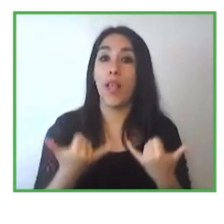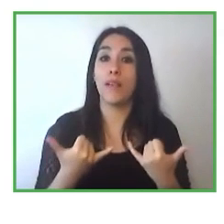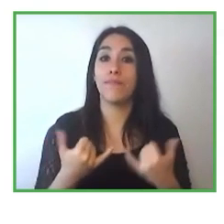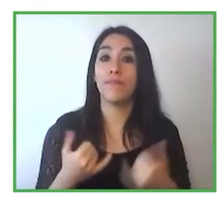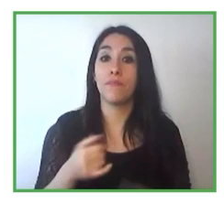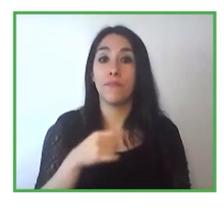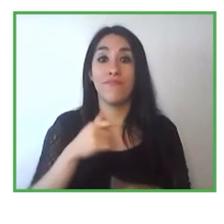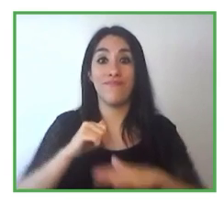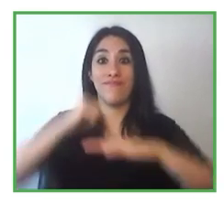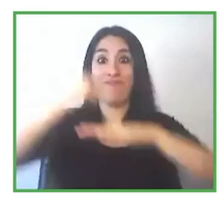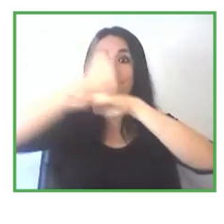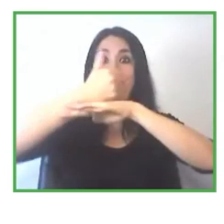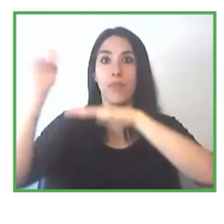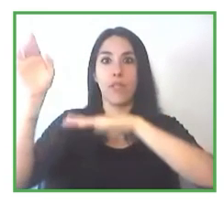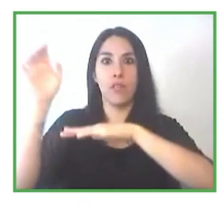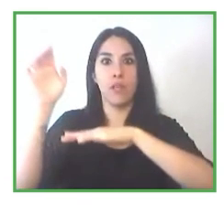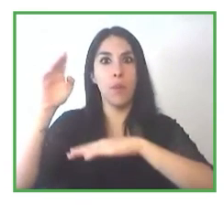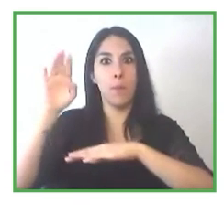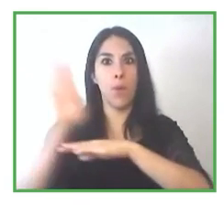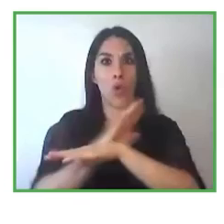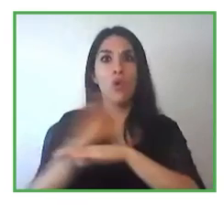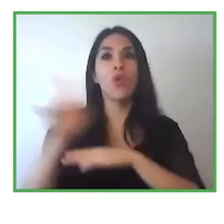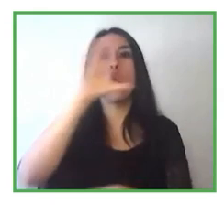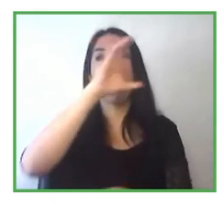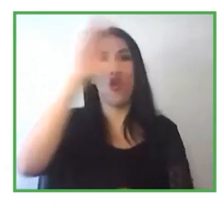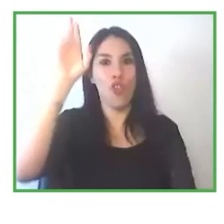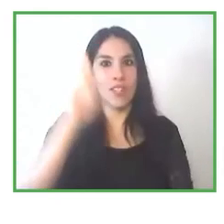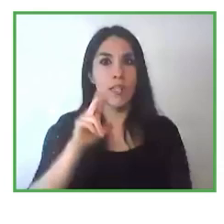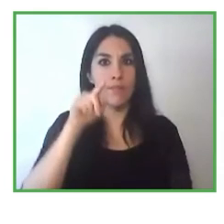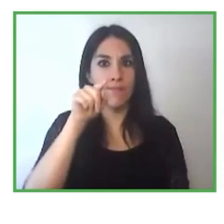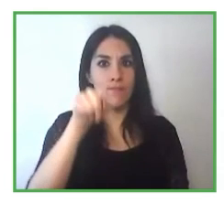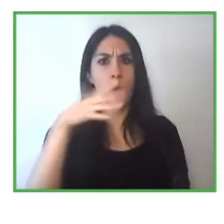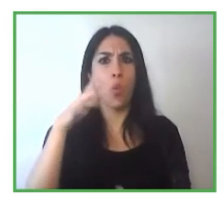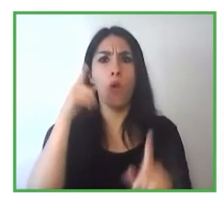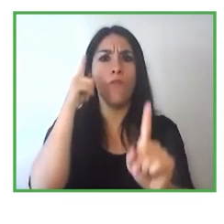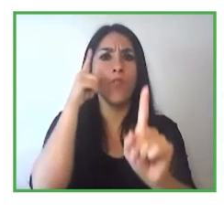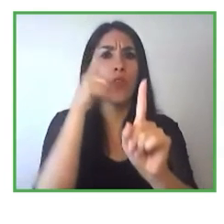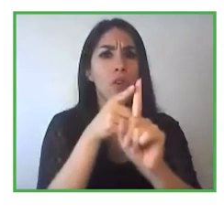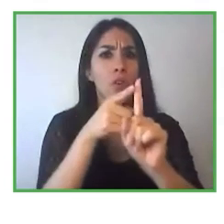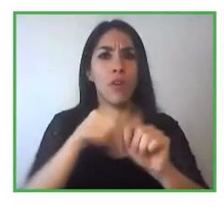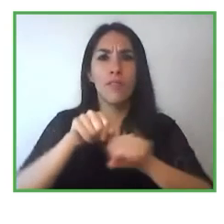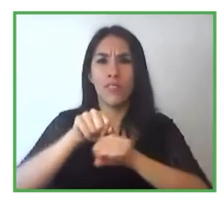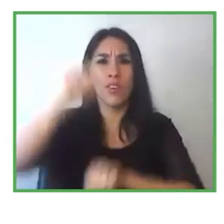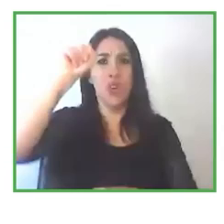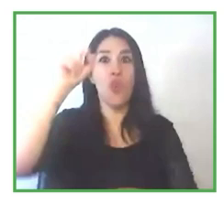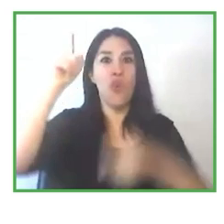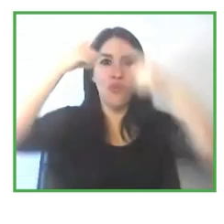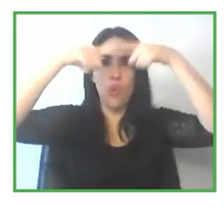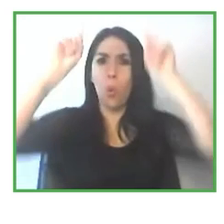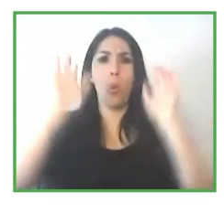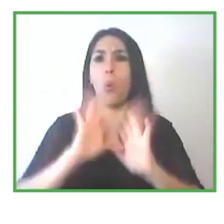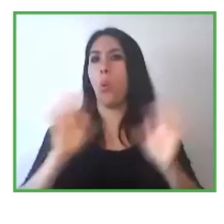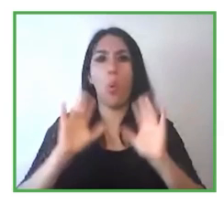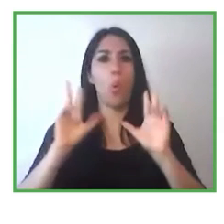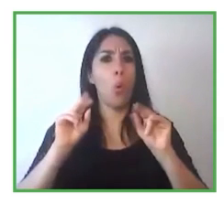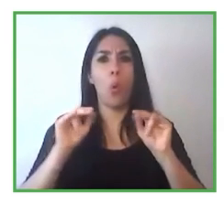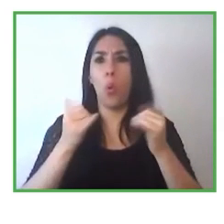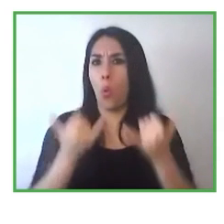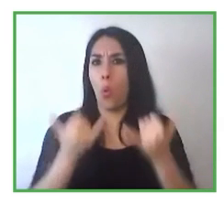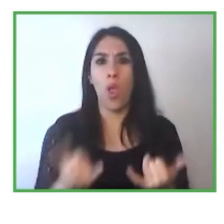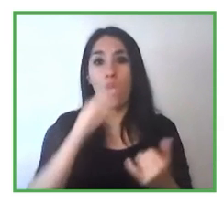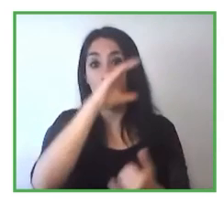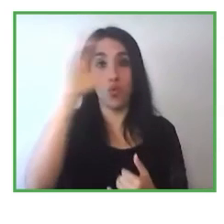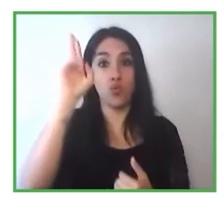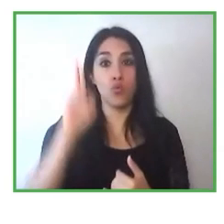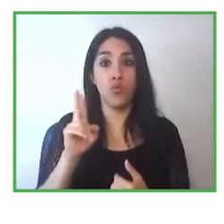Rica ya no está tan enfocado en los títulos académicos ahora se se solicita y se hace